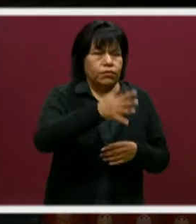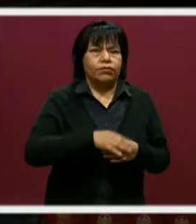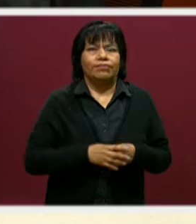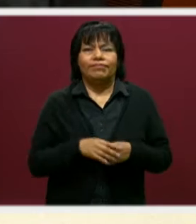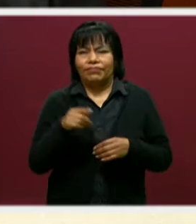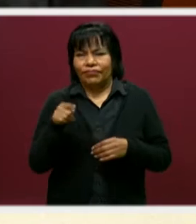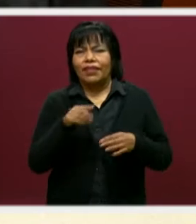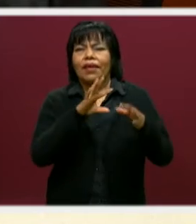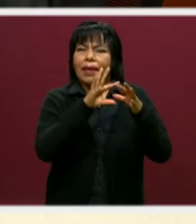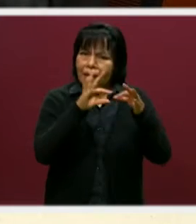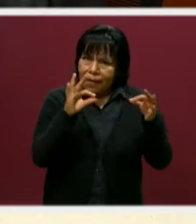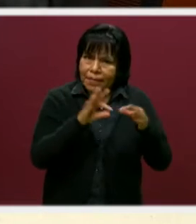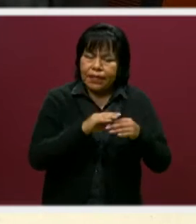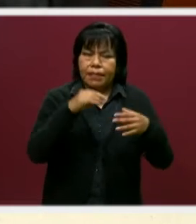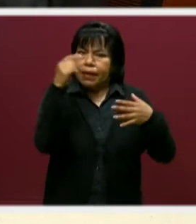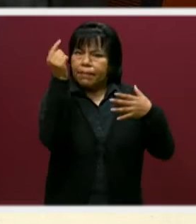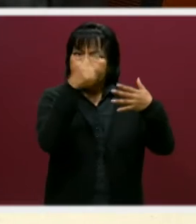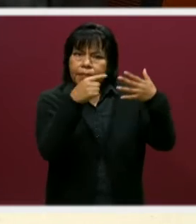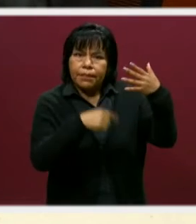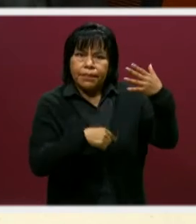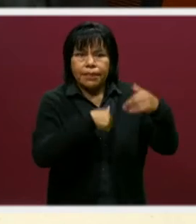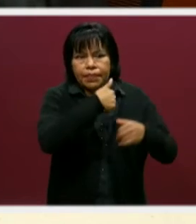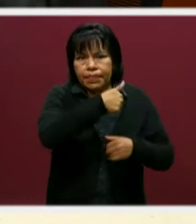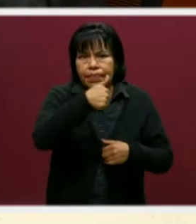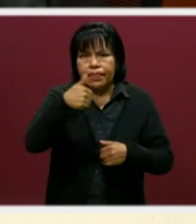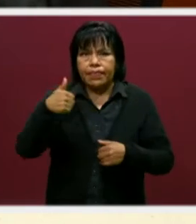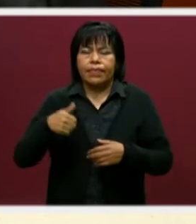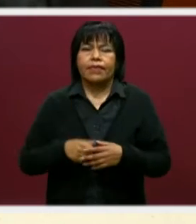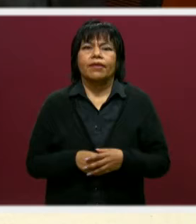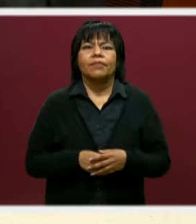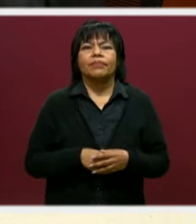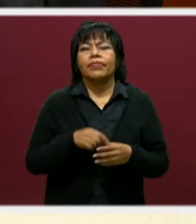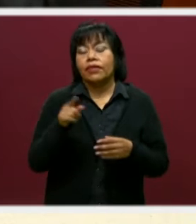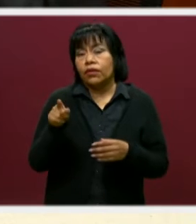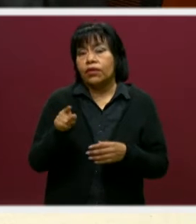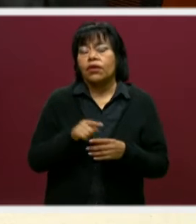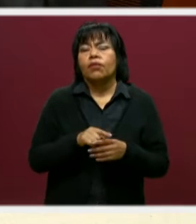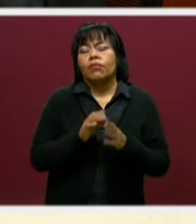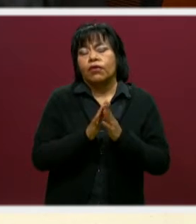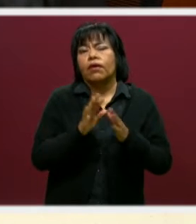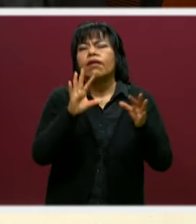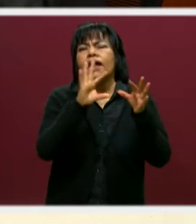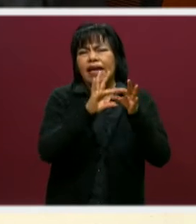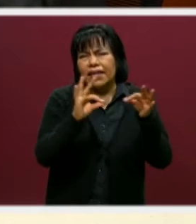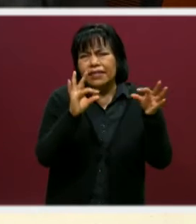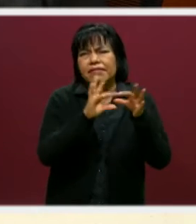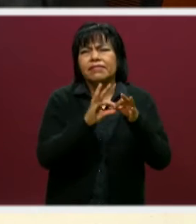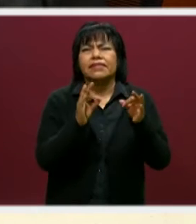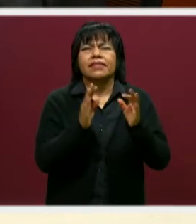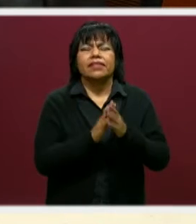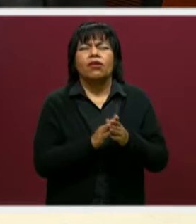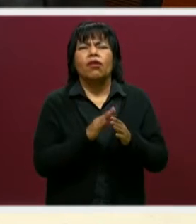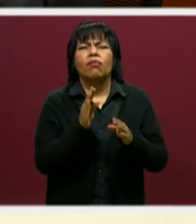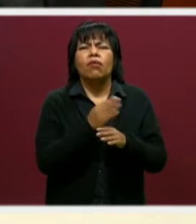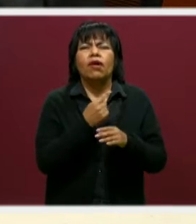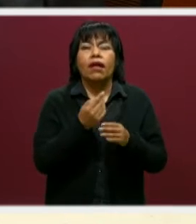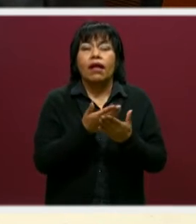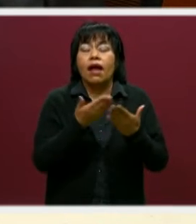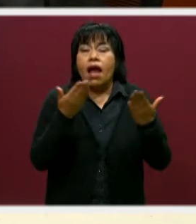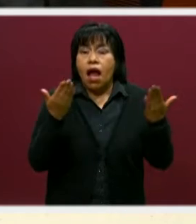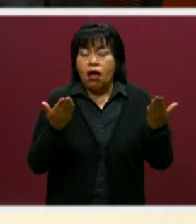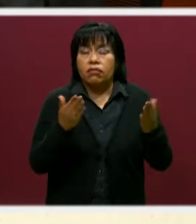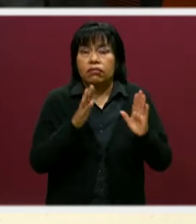platicarán de las características de cada una de ellas. Johanna, platícanos porque están justamente ya en este proceso de